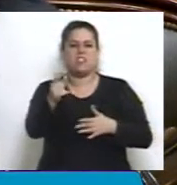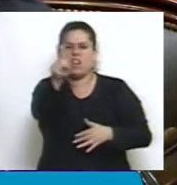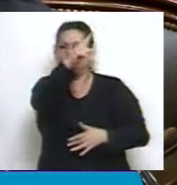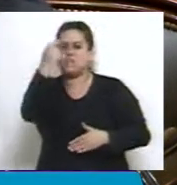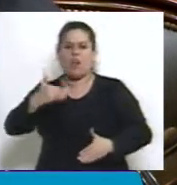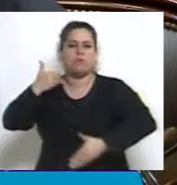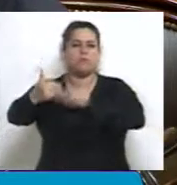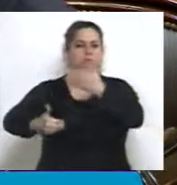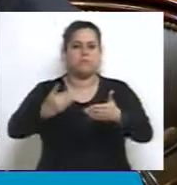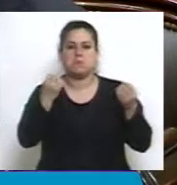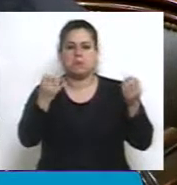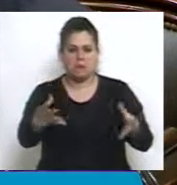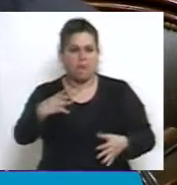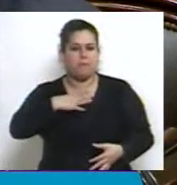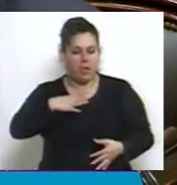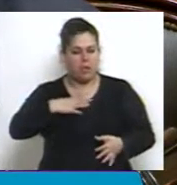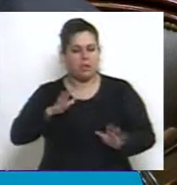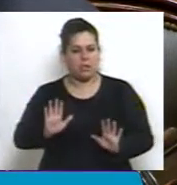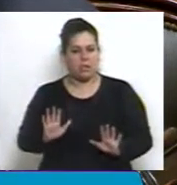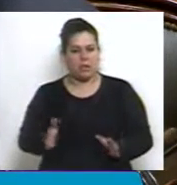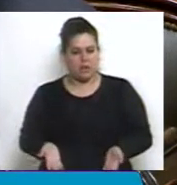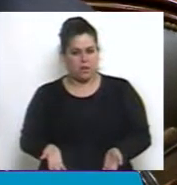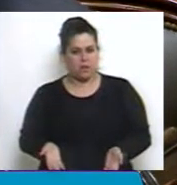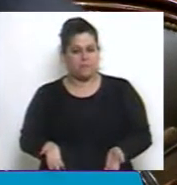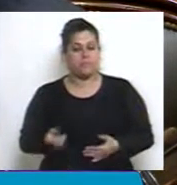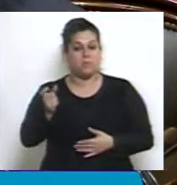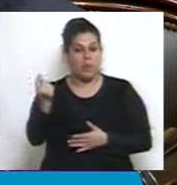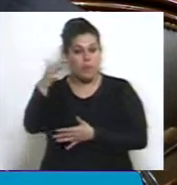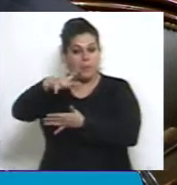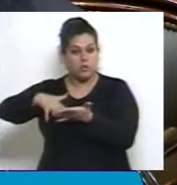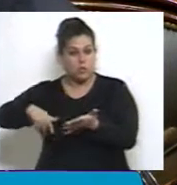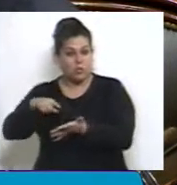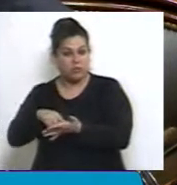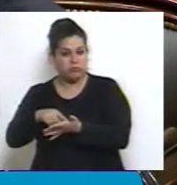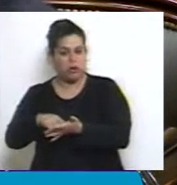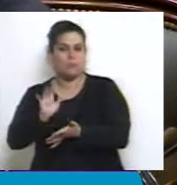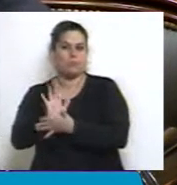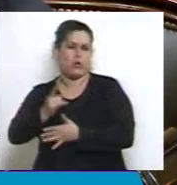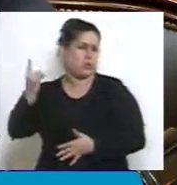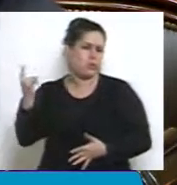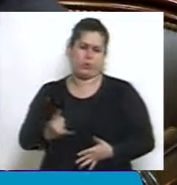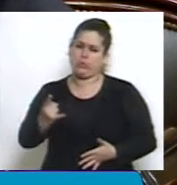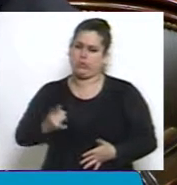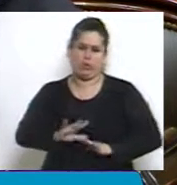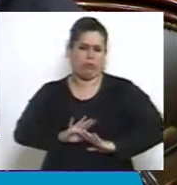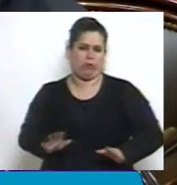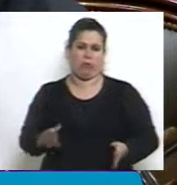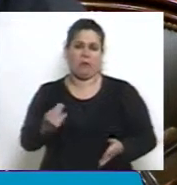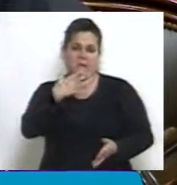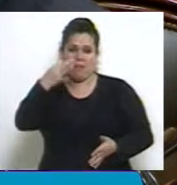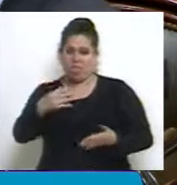ordenan las prioridades de inversión. Este presupuesto es trucho porque es inconsistente.